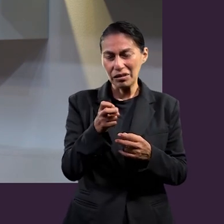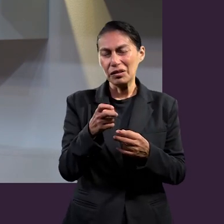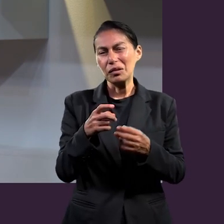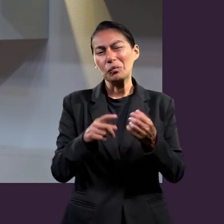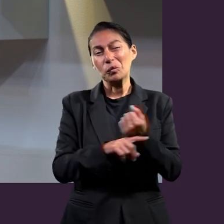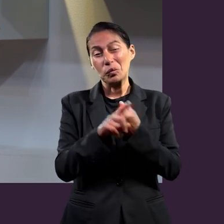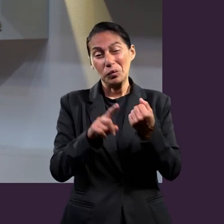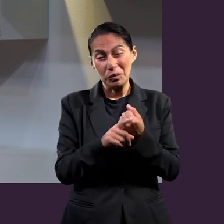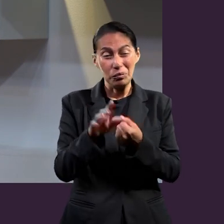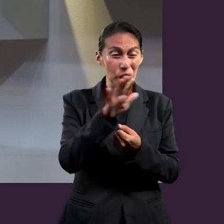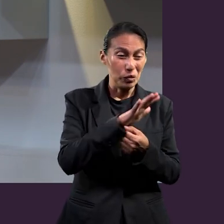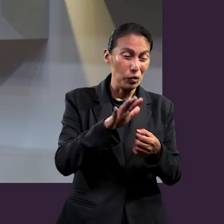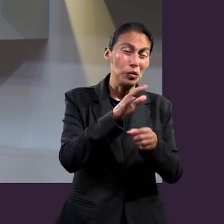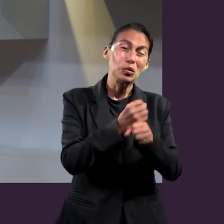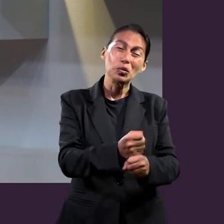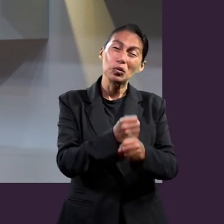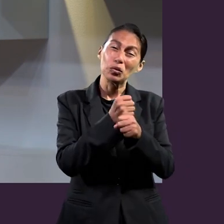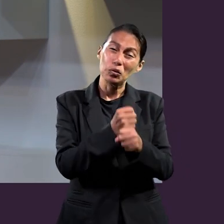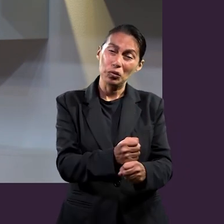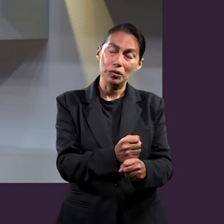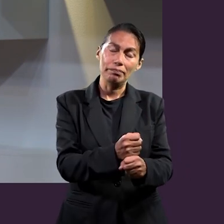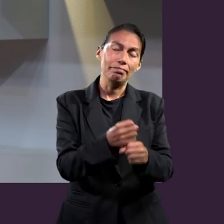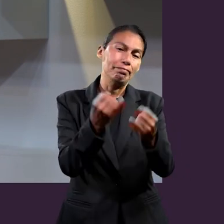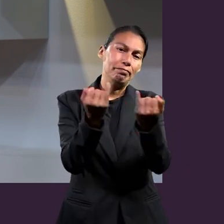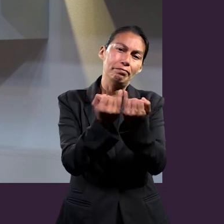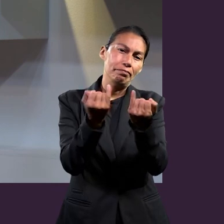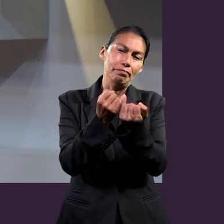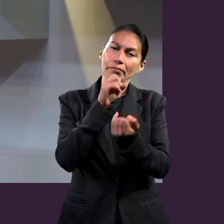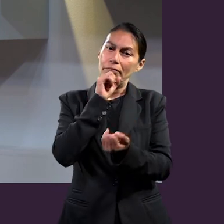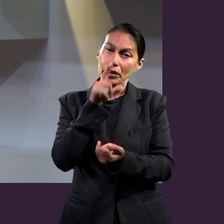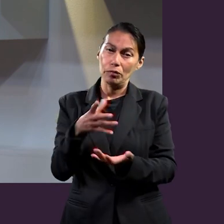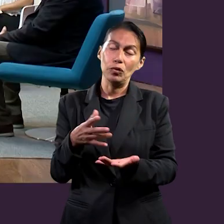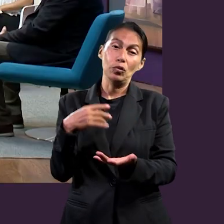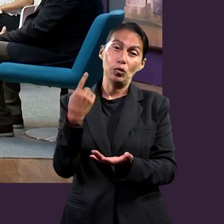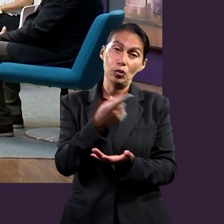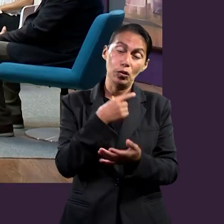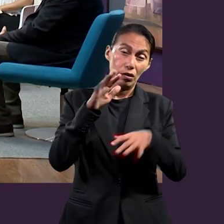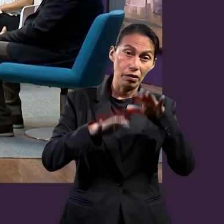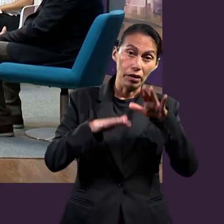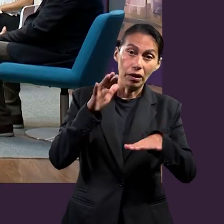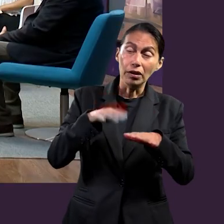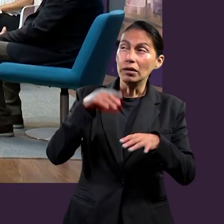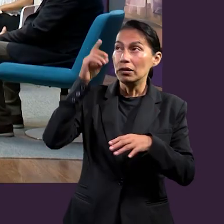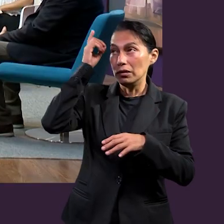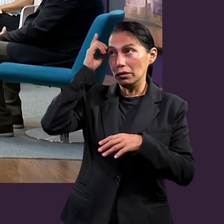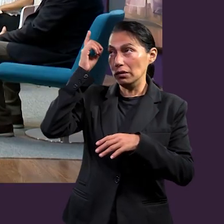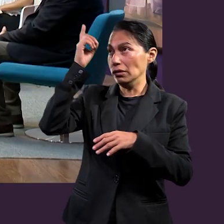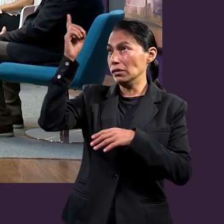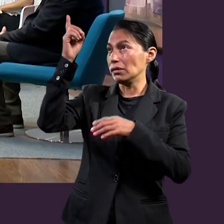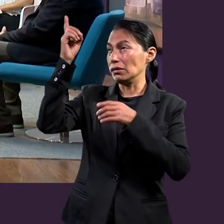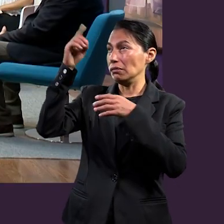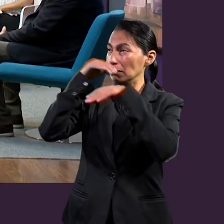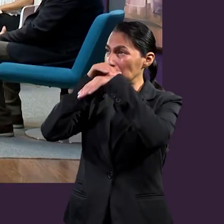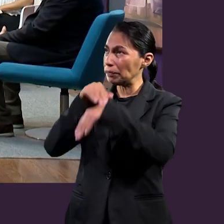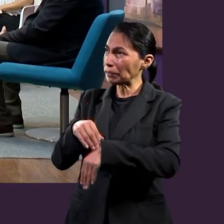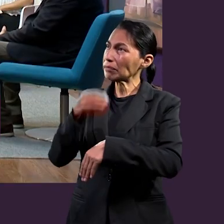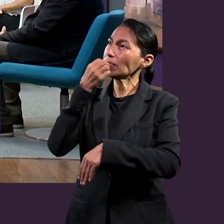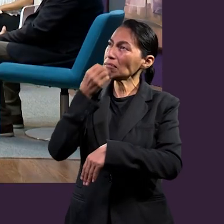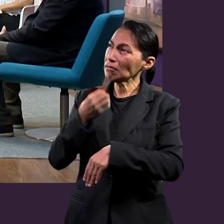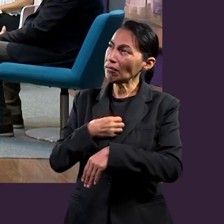estamos en el mismo barco, como quien dice, ¿no? Entonces, y lo mismo nos pasa con Dios, ¿no? A veces queremos tratar a Dios,